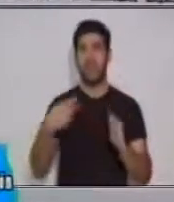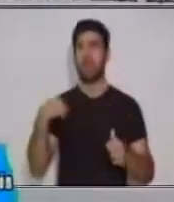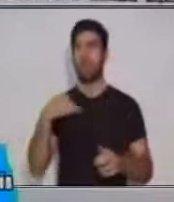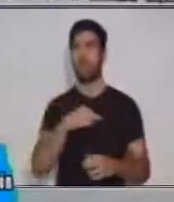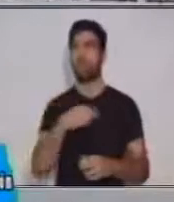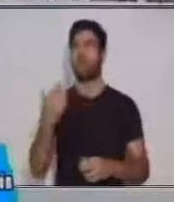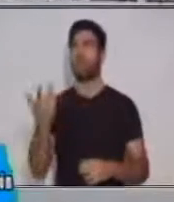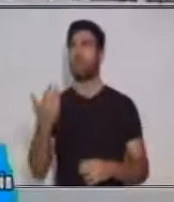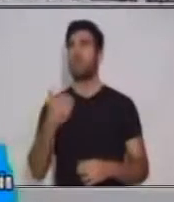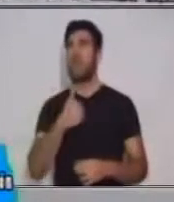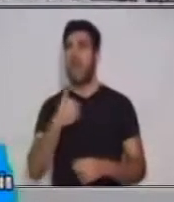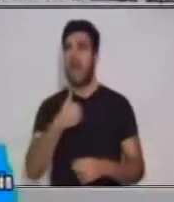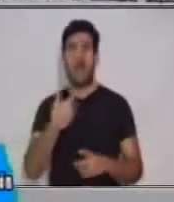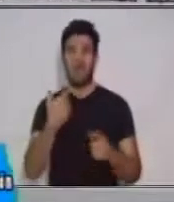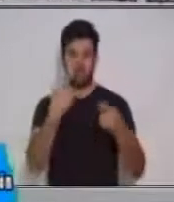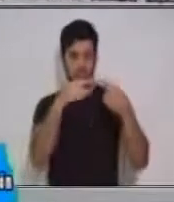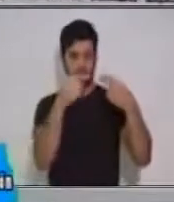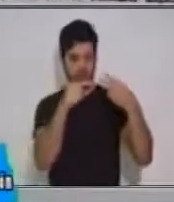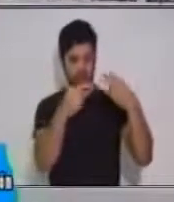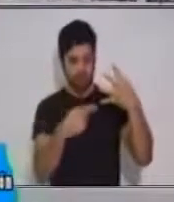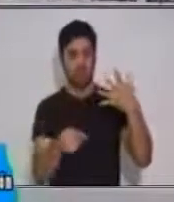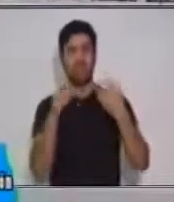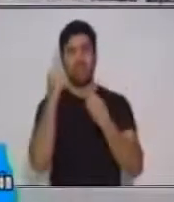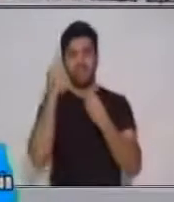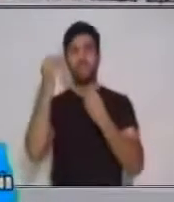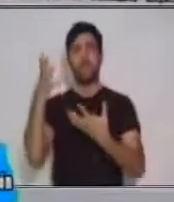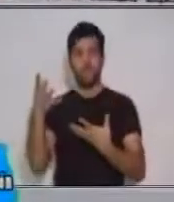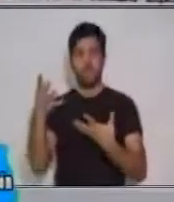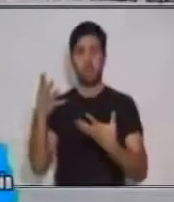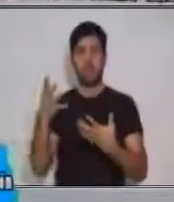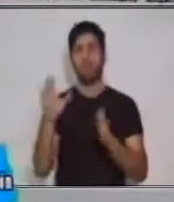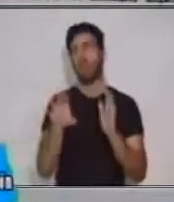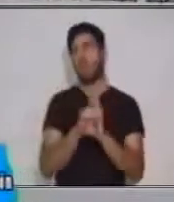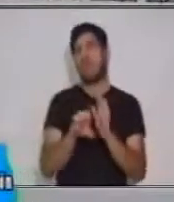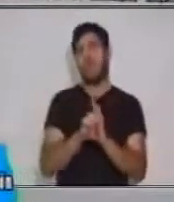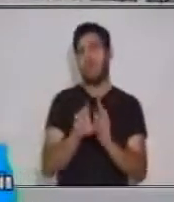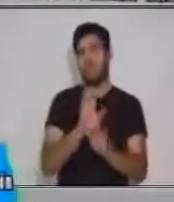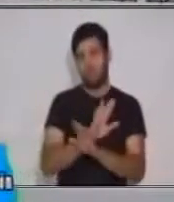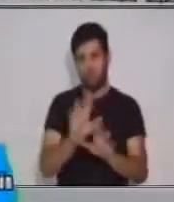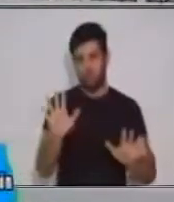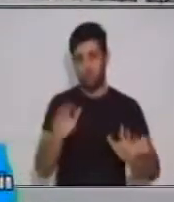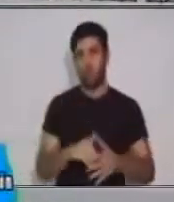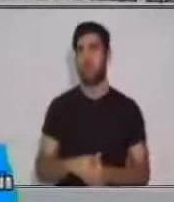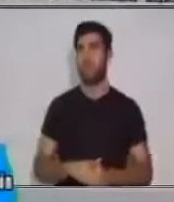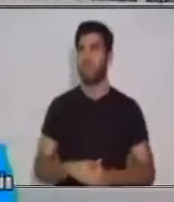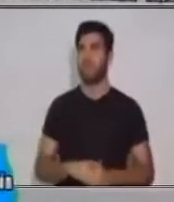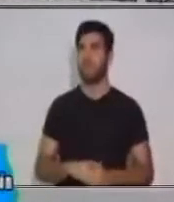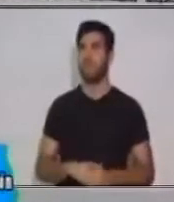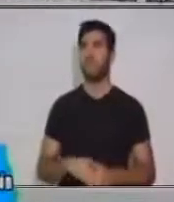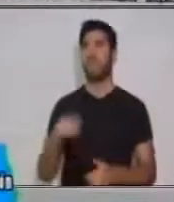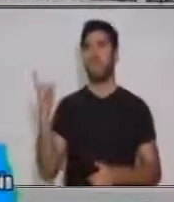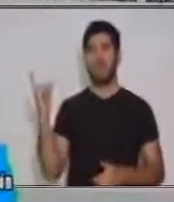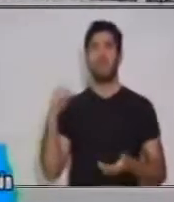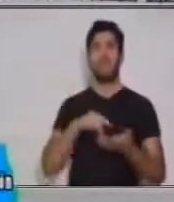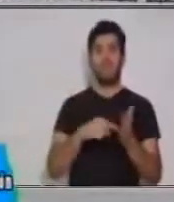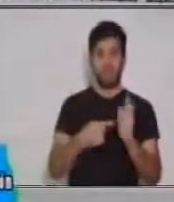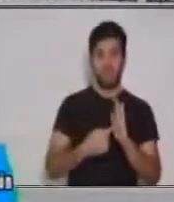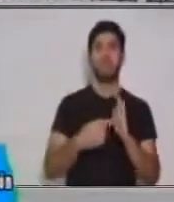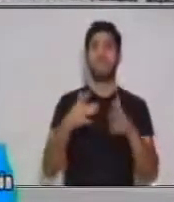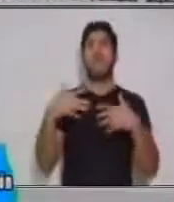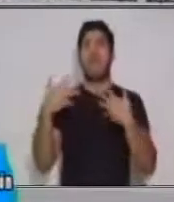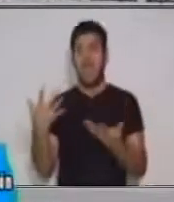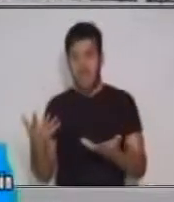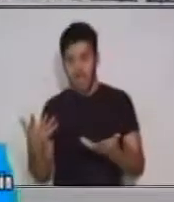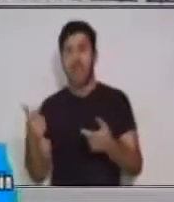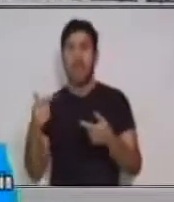variedad de gatos, puede ser, es solo un ejemplo. Pero dice acá, lo cual significa que, puede